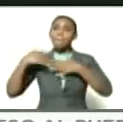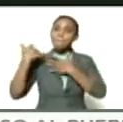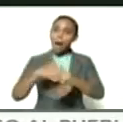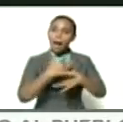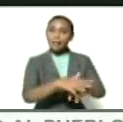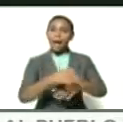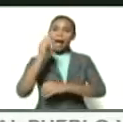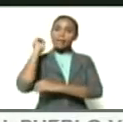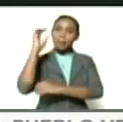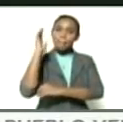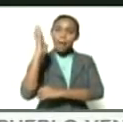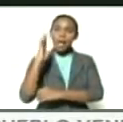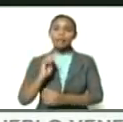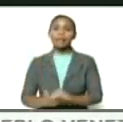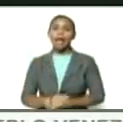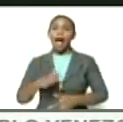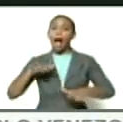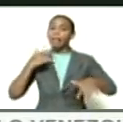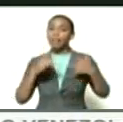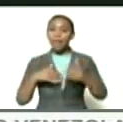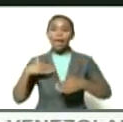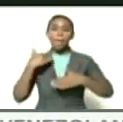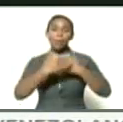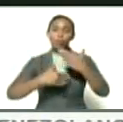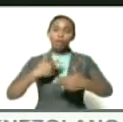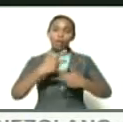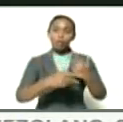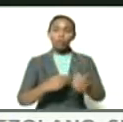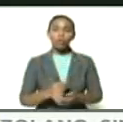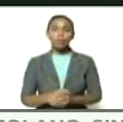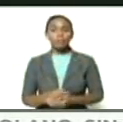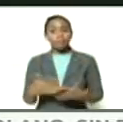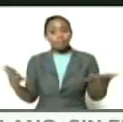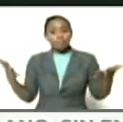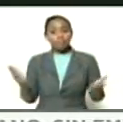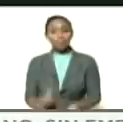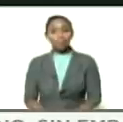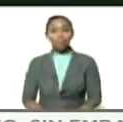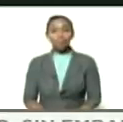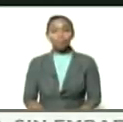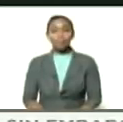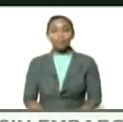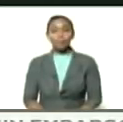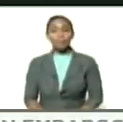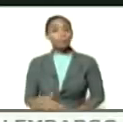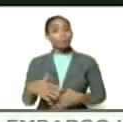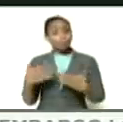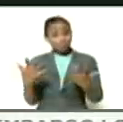asambleas actos procesos ¿ah? ¿qué tal?